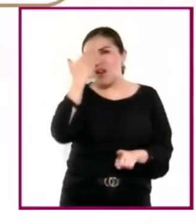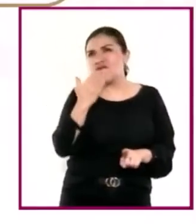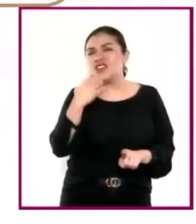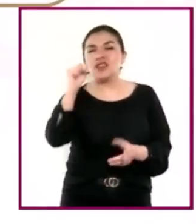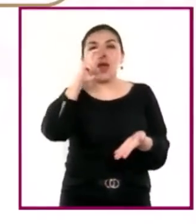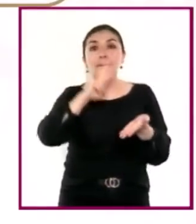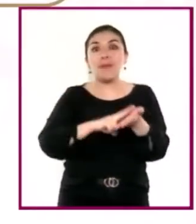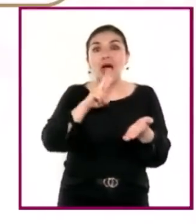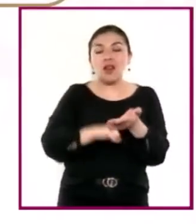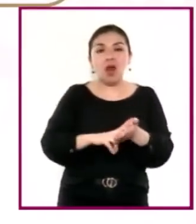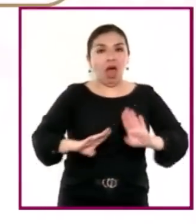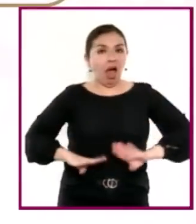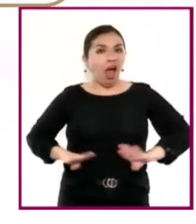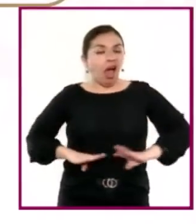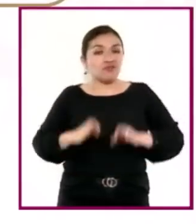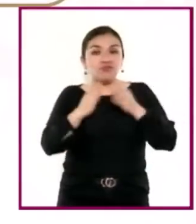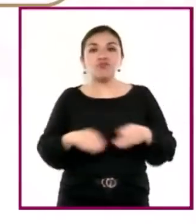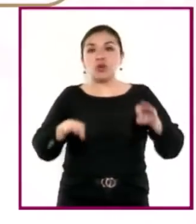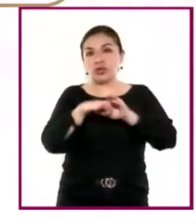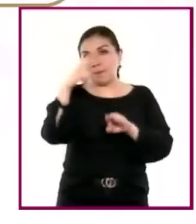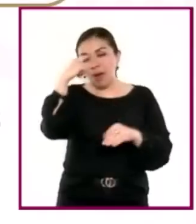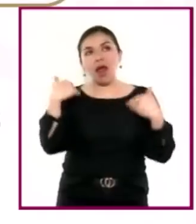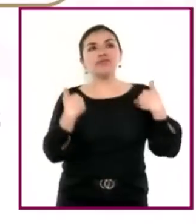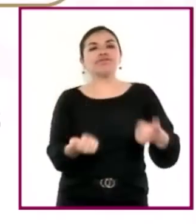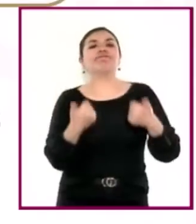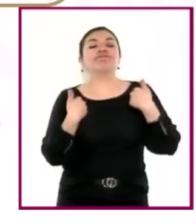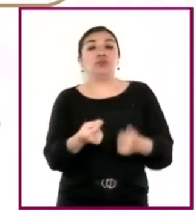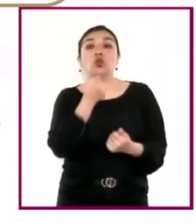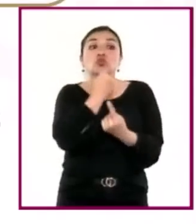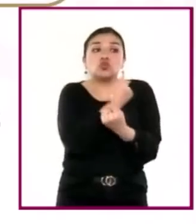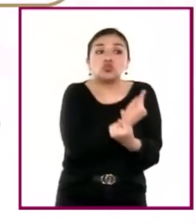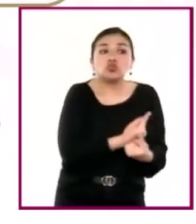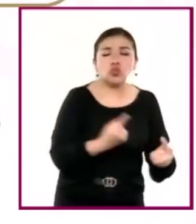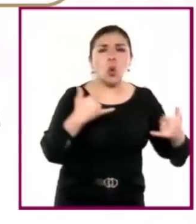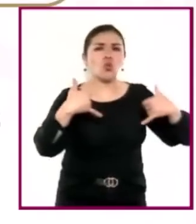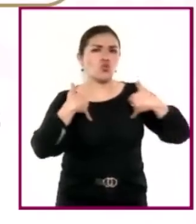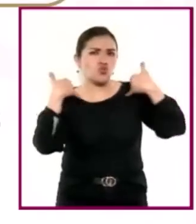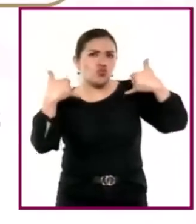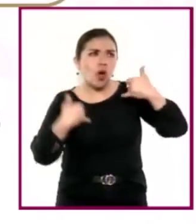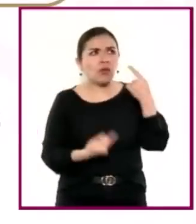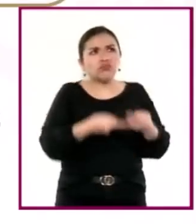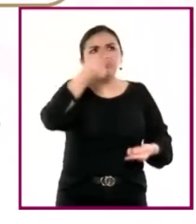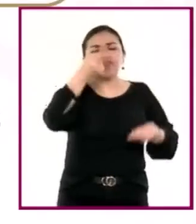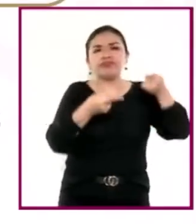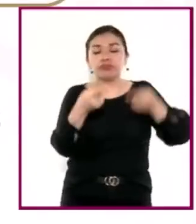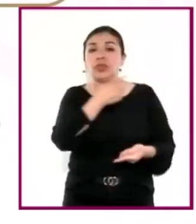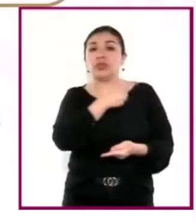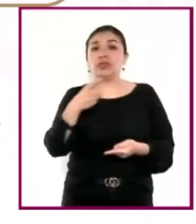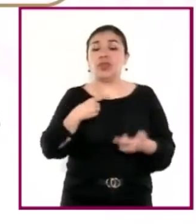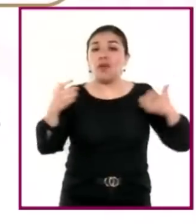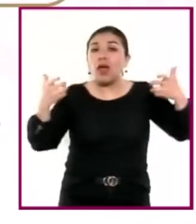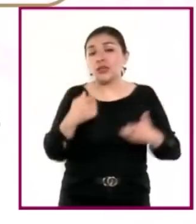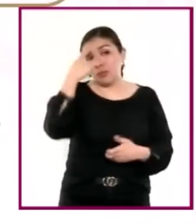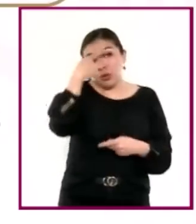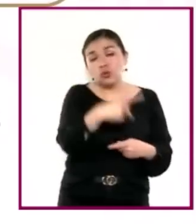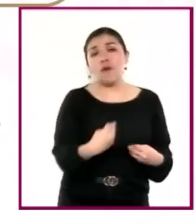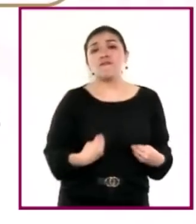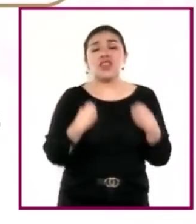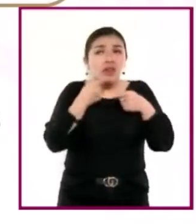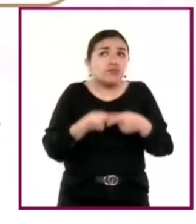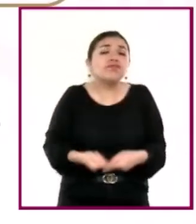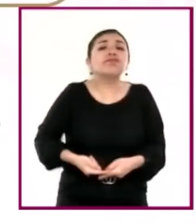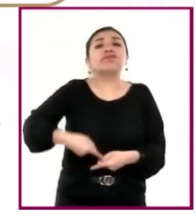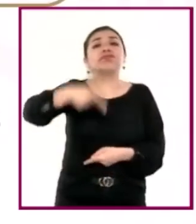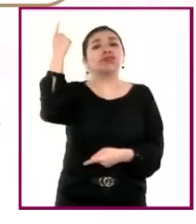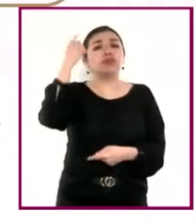habilidades, valores y actitudes relevantes para orientar la relación que niñas, niños y adolescentes habrán de establecer a lo largo de la